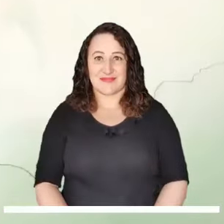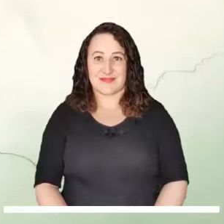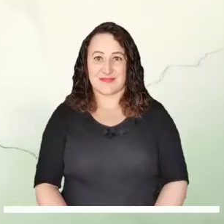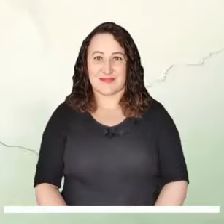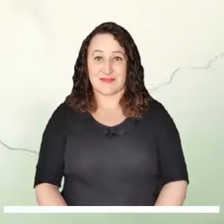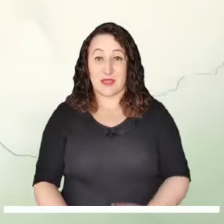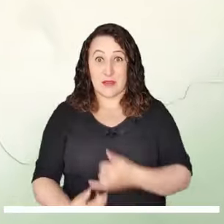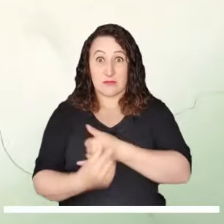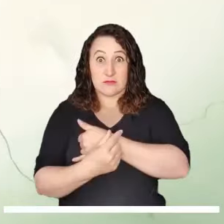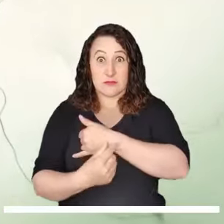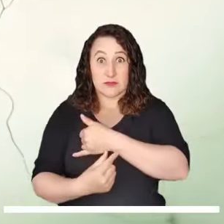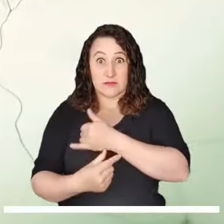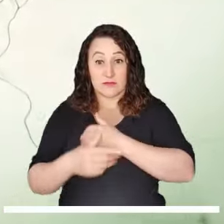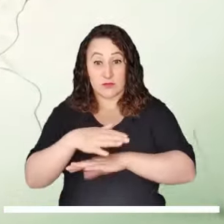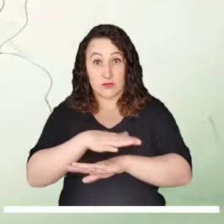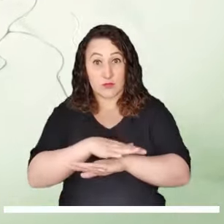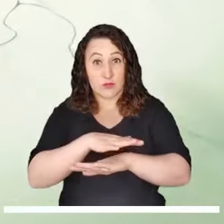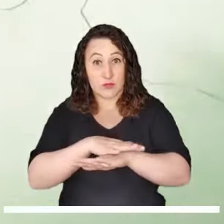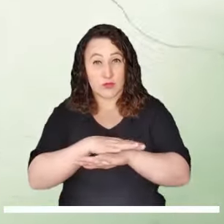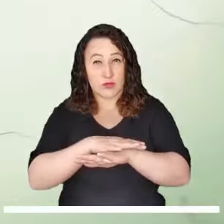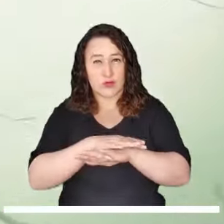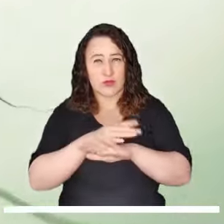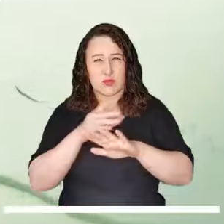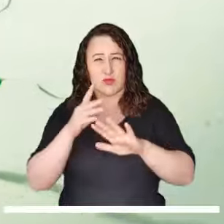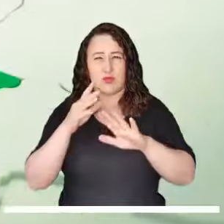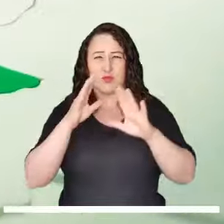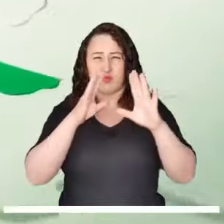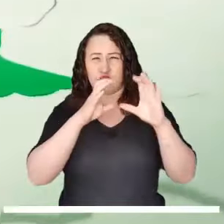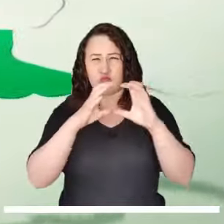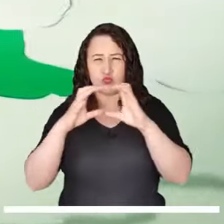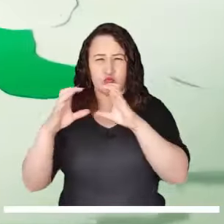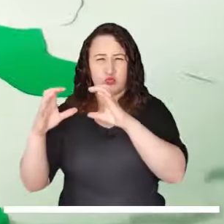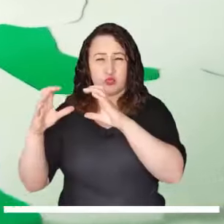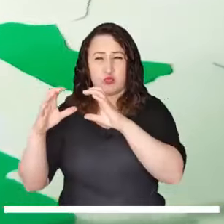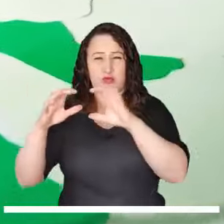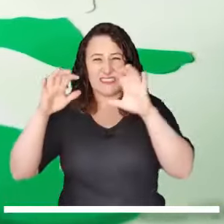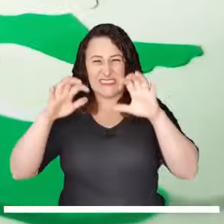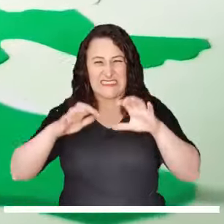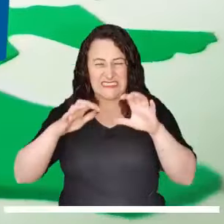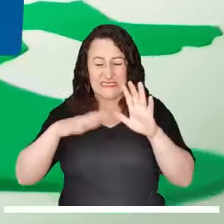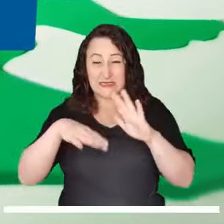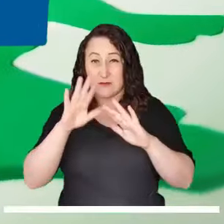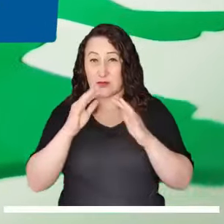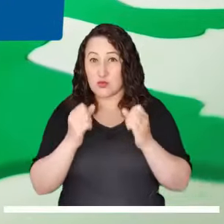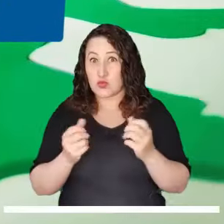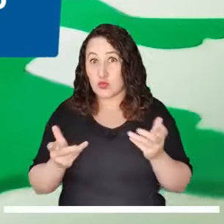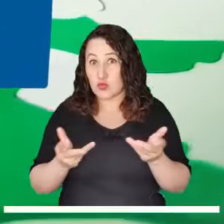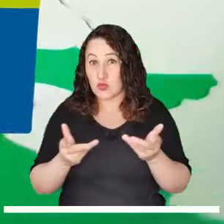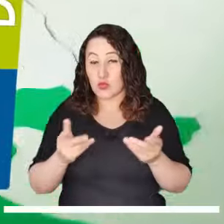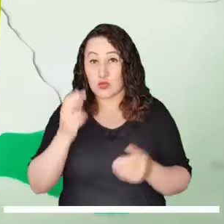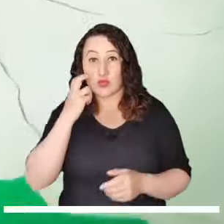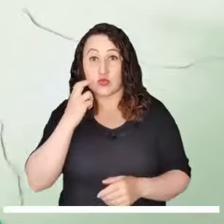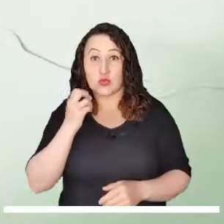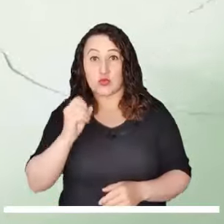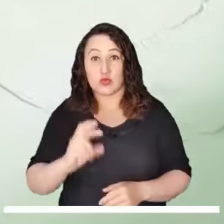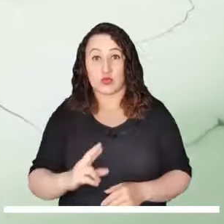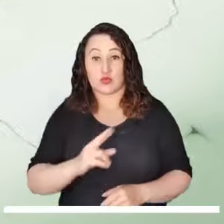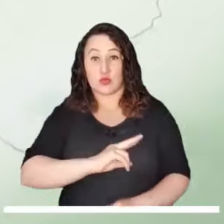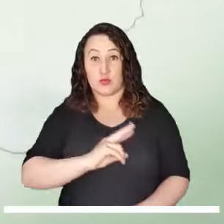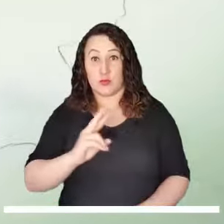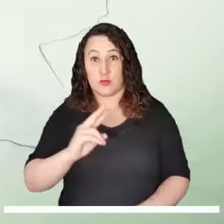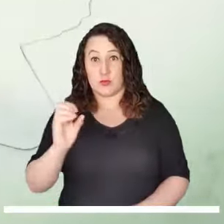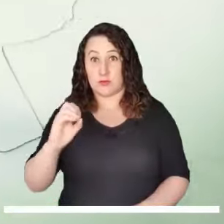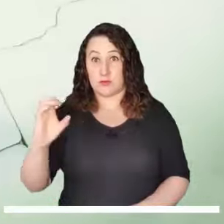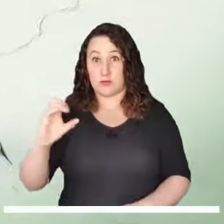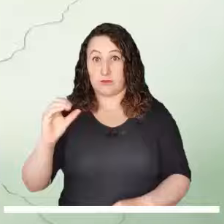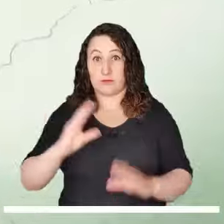del Pacífico se mantendrá gris. Las precipitaciones más notables podrían surgir en el sur de Chocó, Valle del Cauca, Occidente de